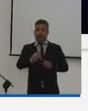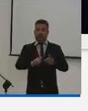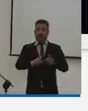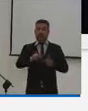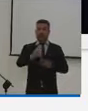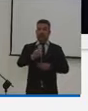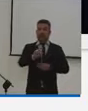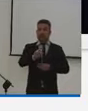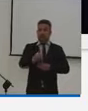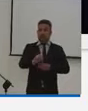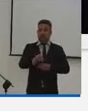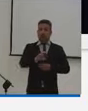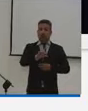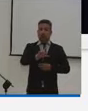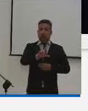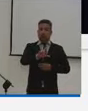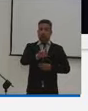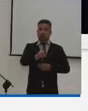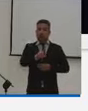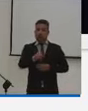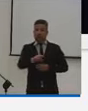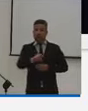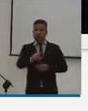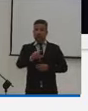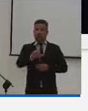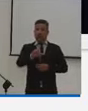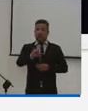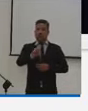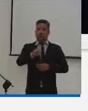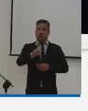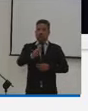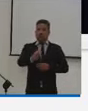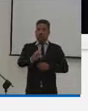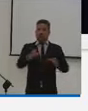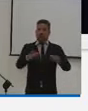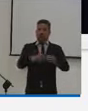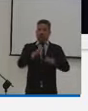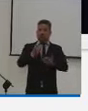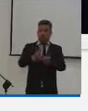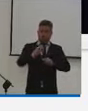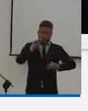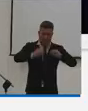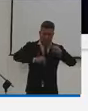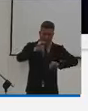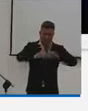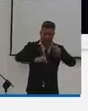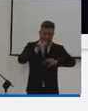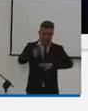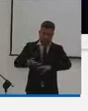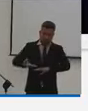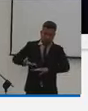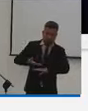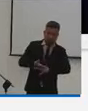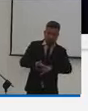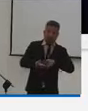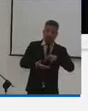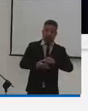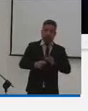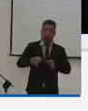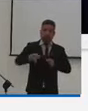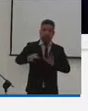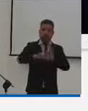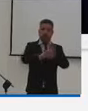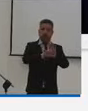Leandro y a Luis Eduardo Lombos, su equipo, quien nos ha apoyado en esta formulación de esta iniciativa